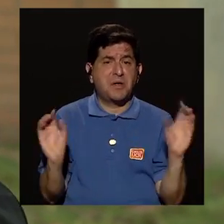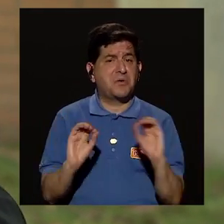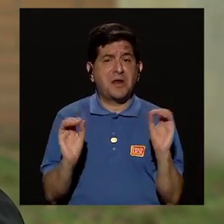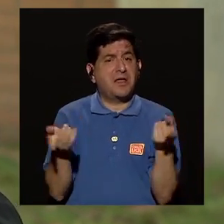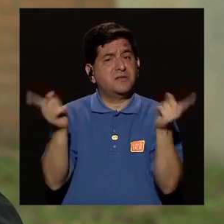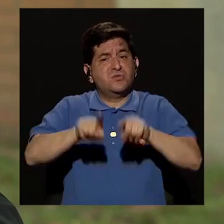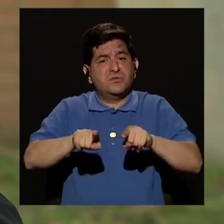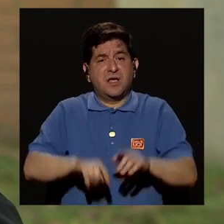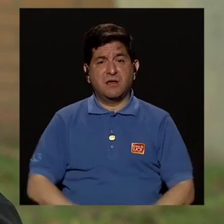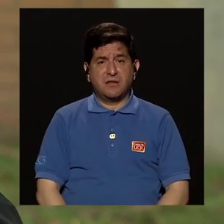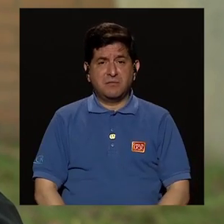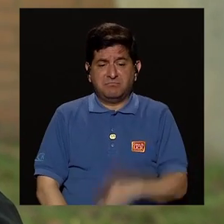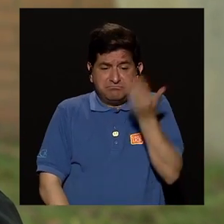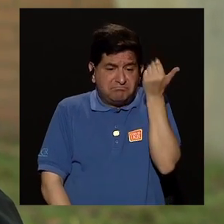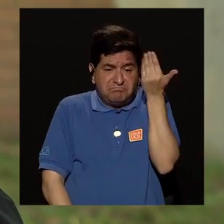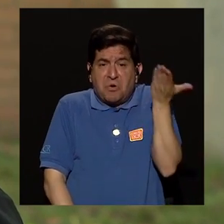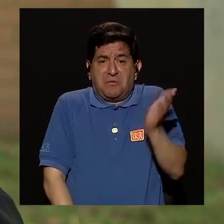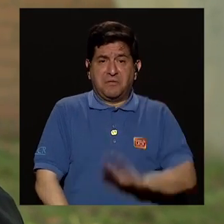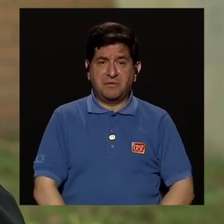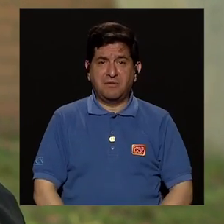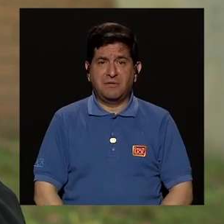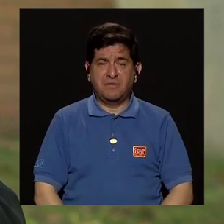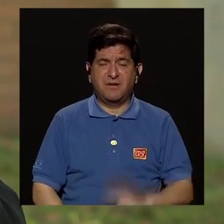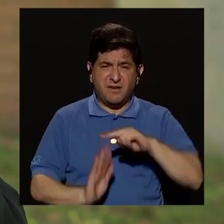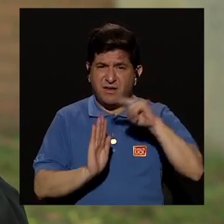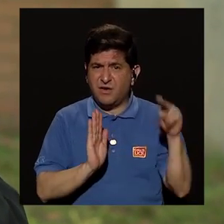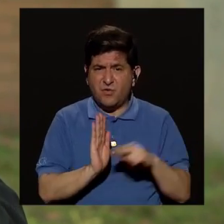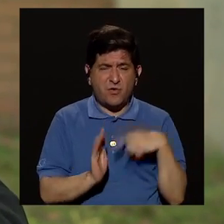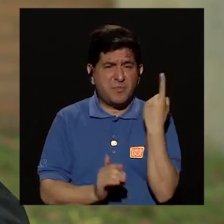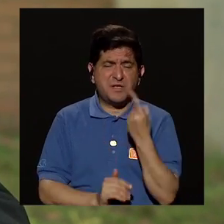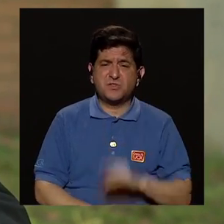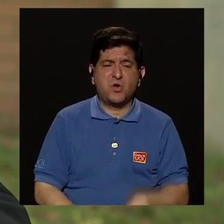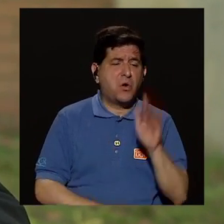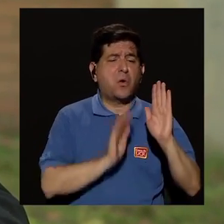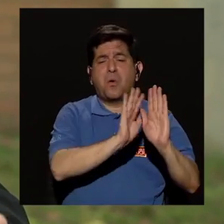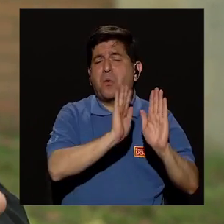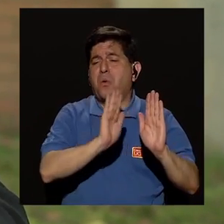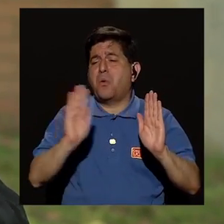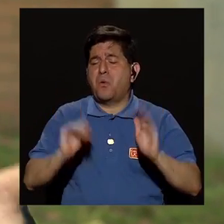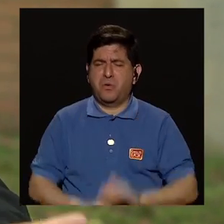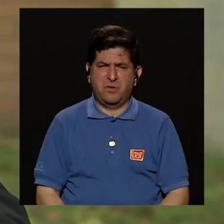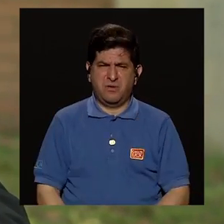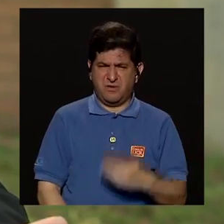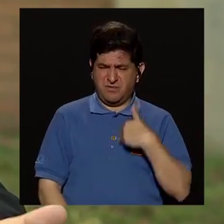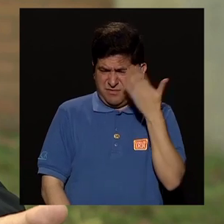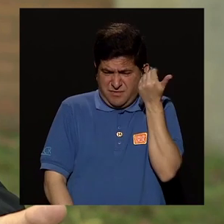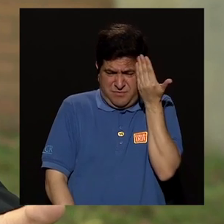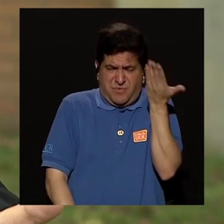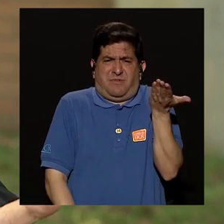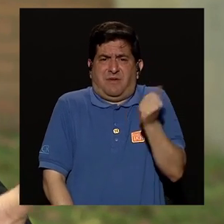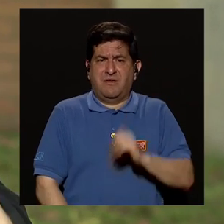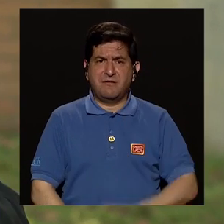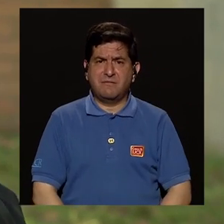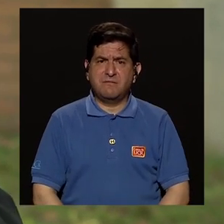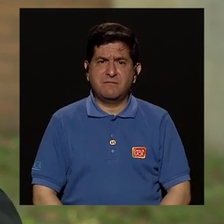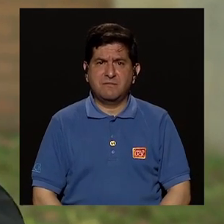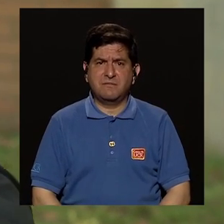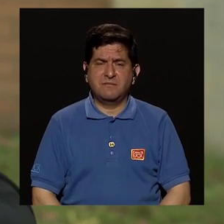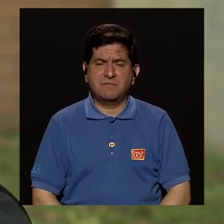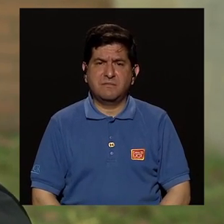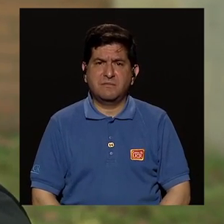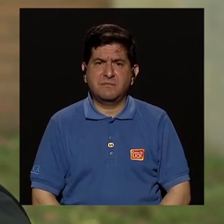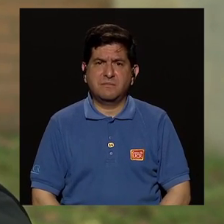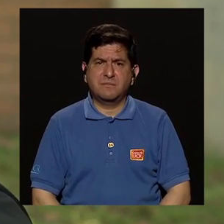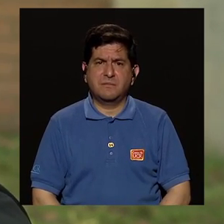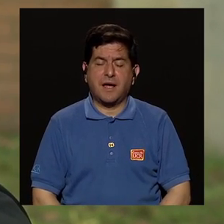no pasa nada? Bueno, ¿de qué son normas de adorno? ¿Para qué las tenemos? Y entonces, nos